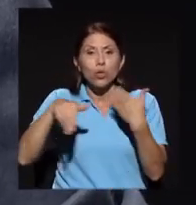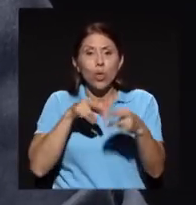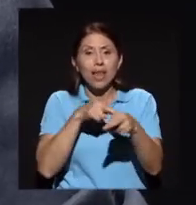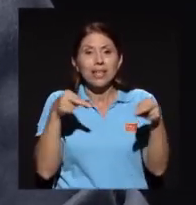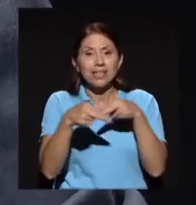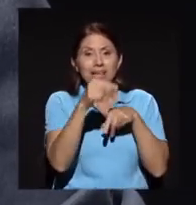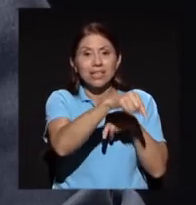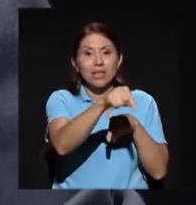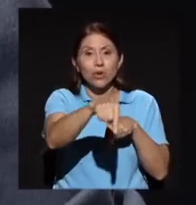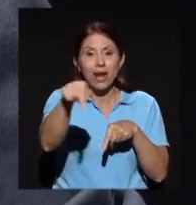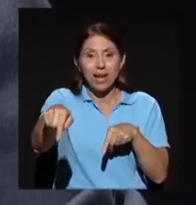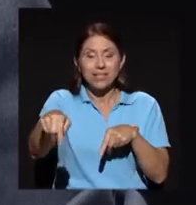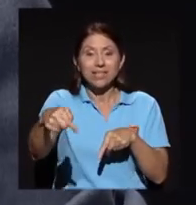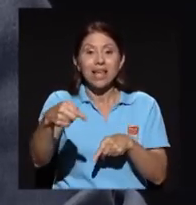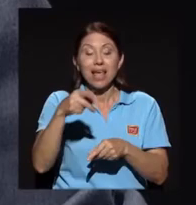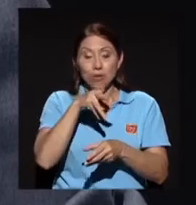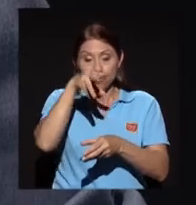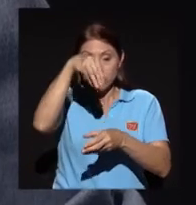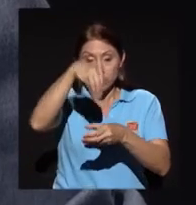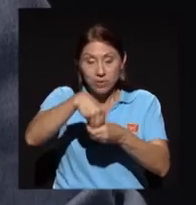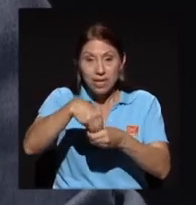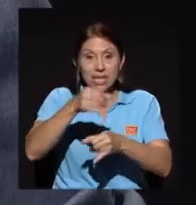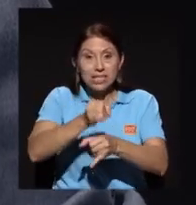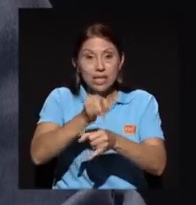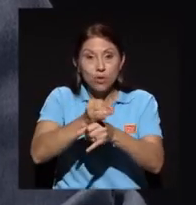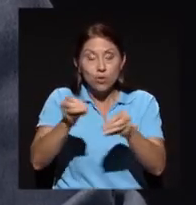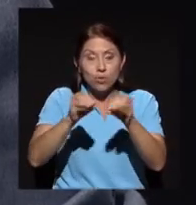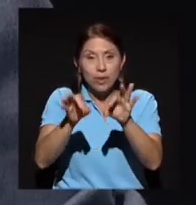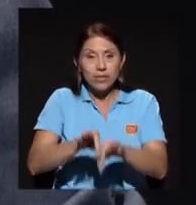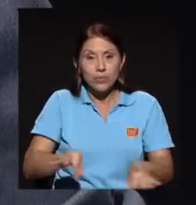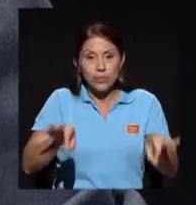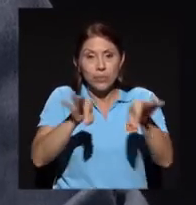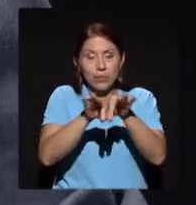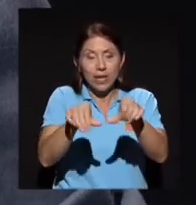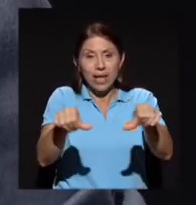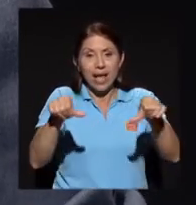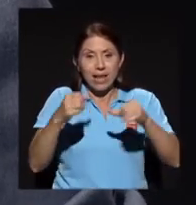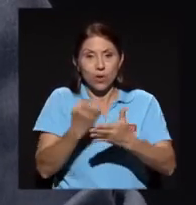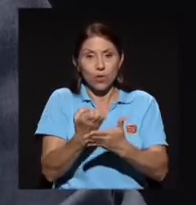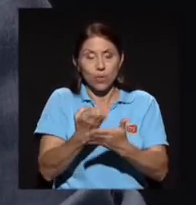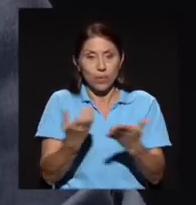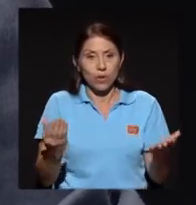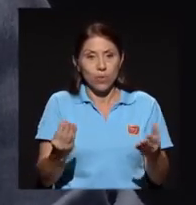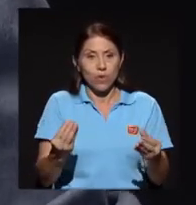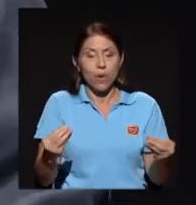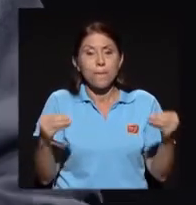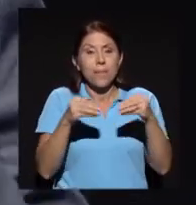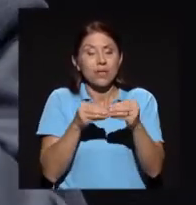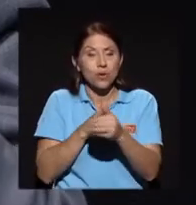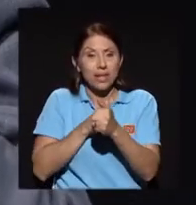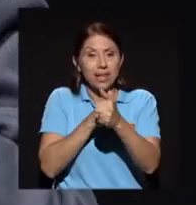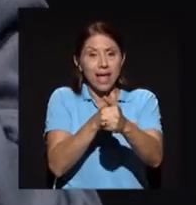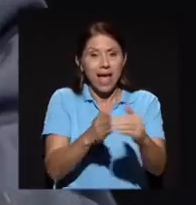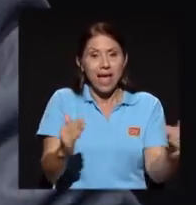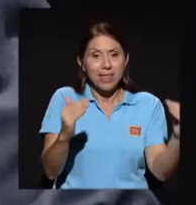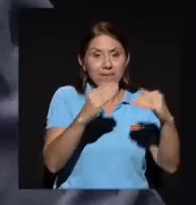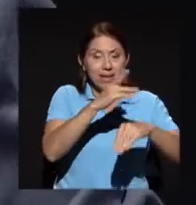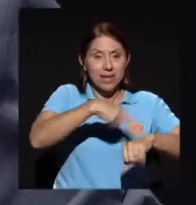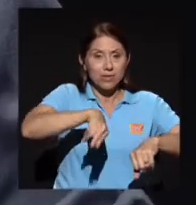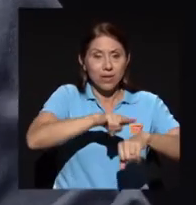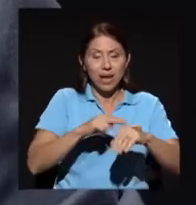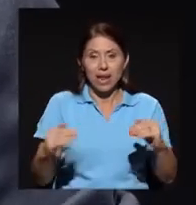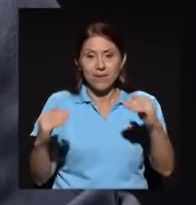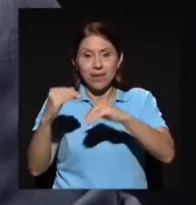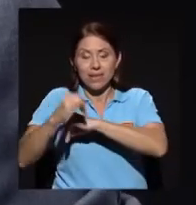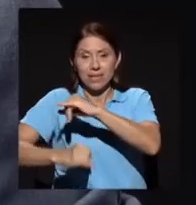relevantes en el campo económico del país, con mayor liderazgo, tanto nacional como internacional. Pues